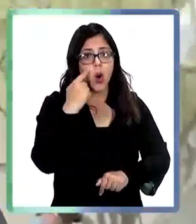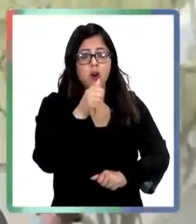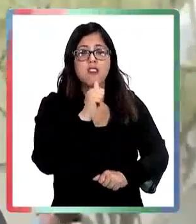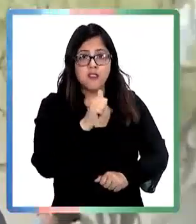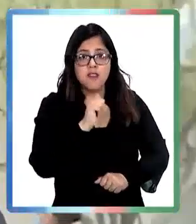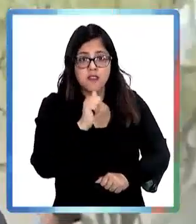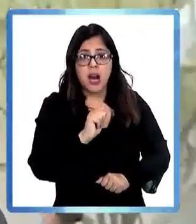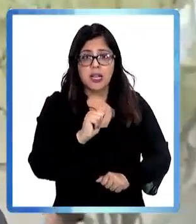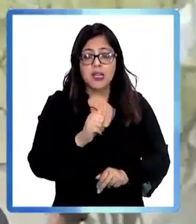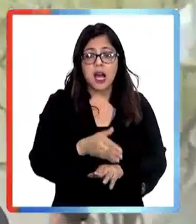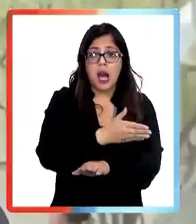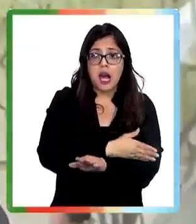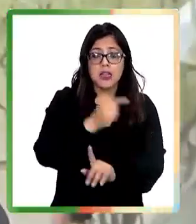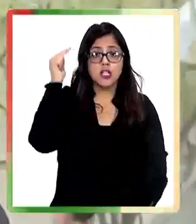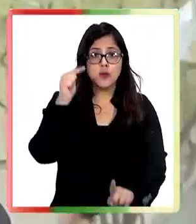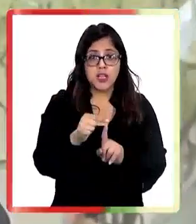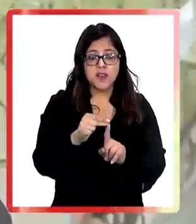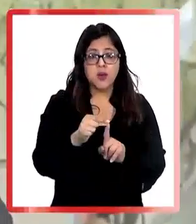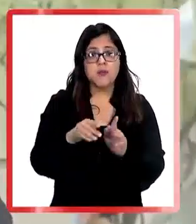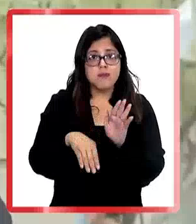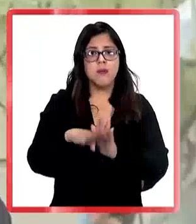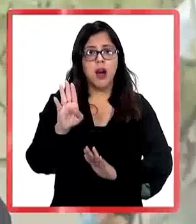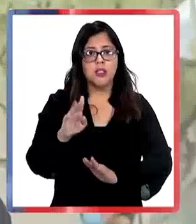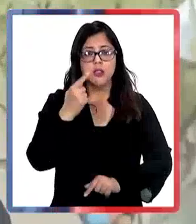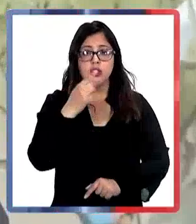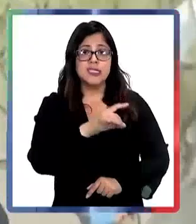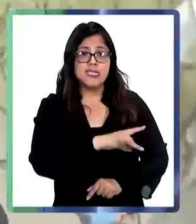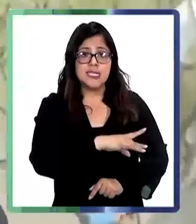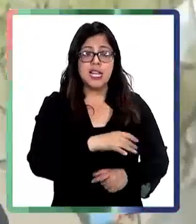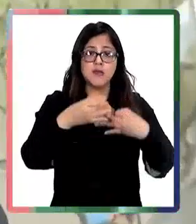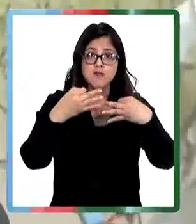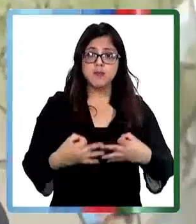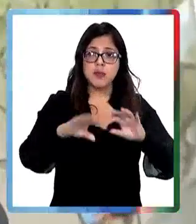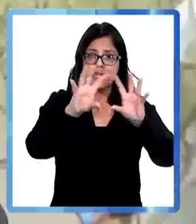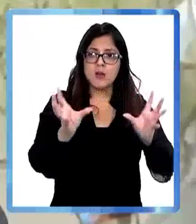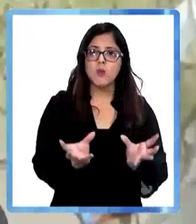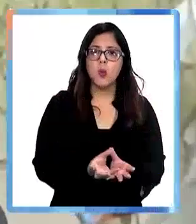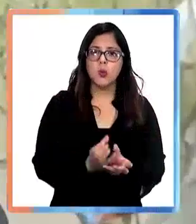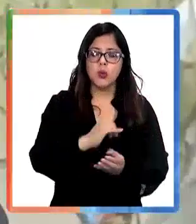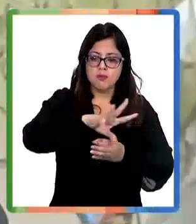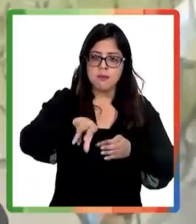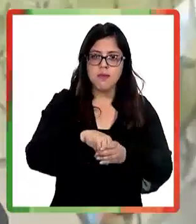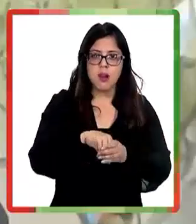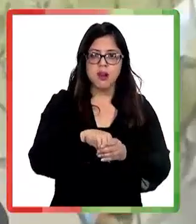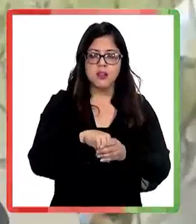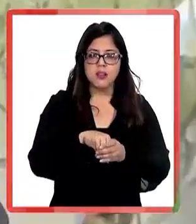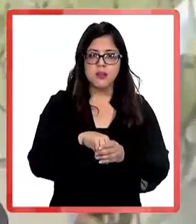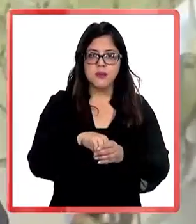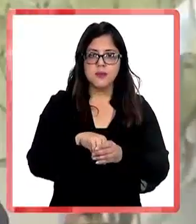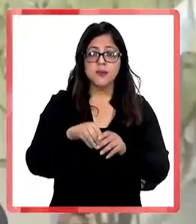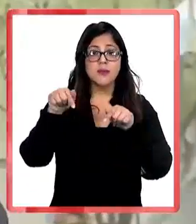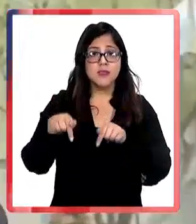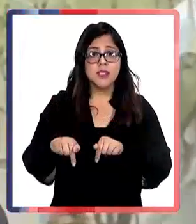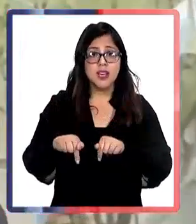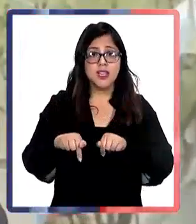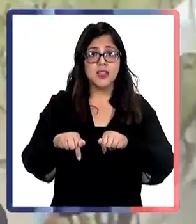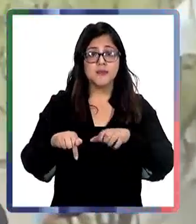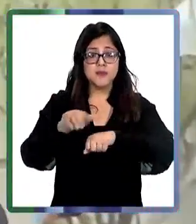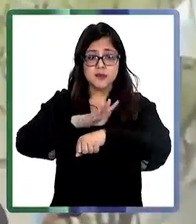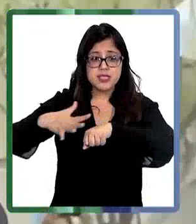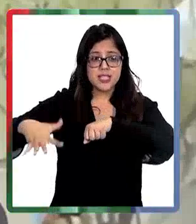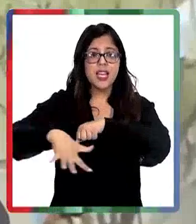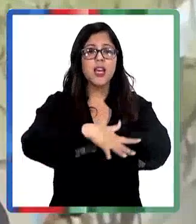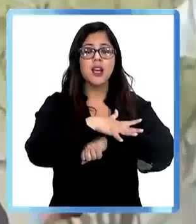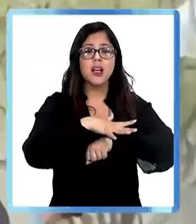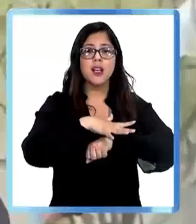y la isla que entiendo hay quienes la significaban